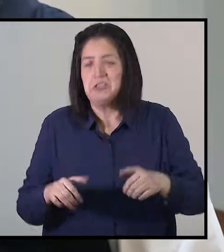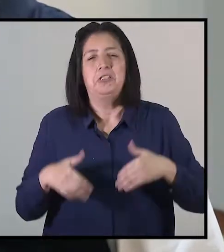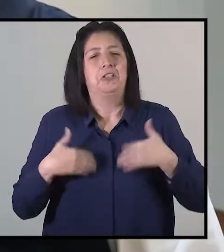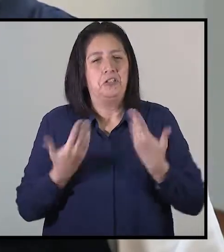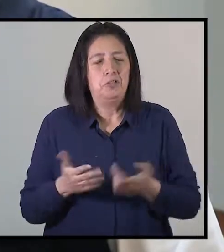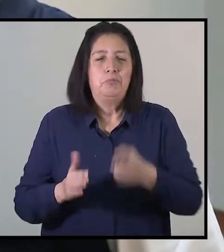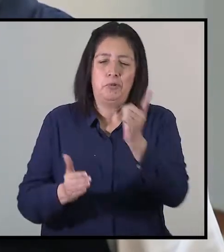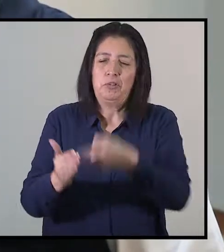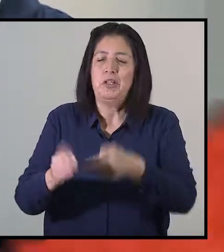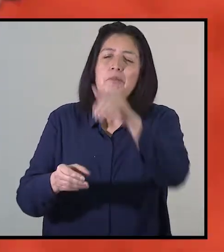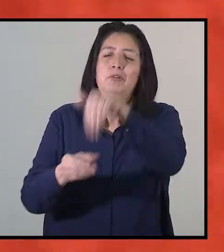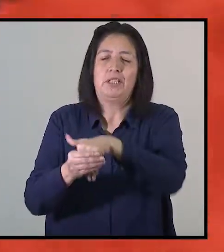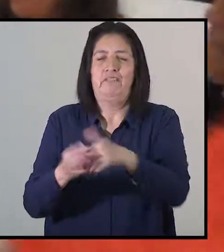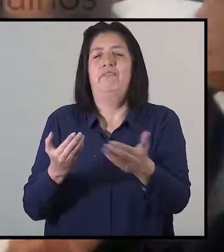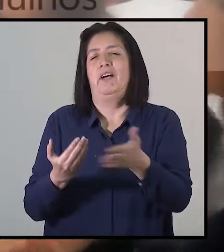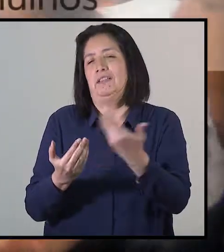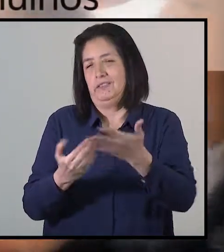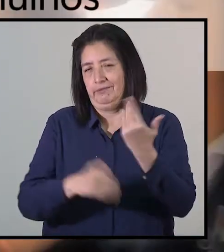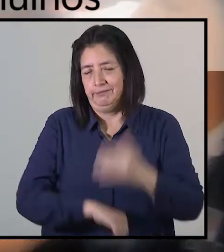emitir su voto fácilmente.